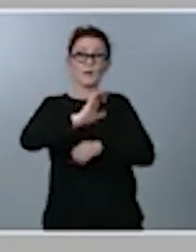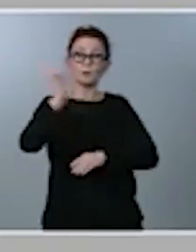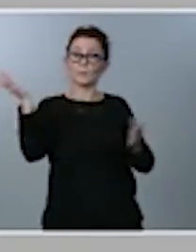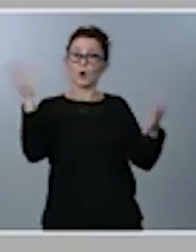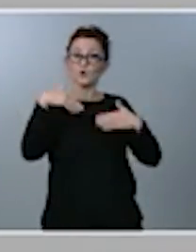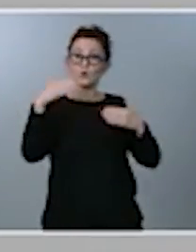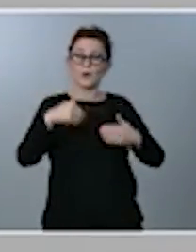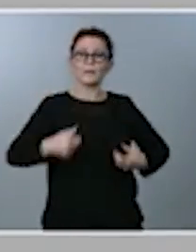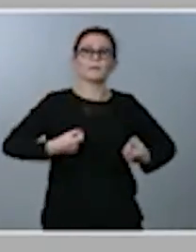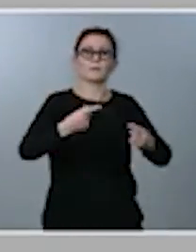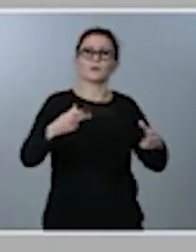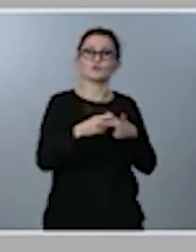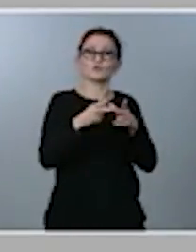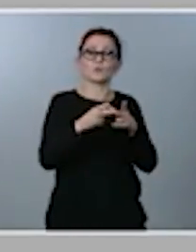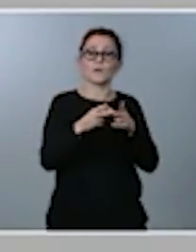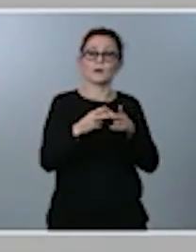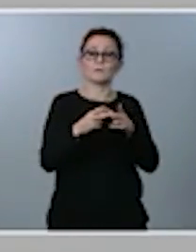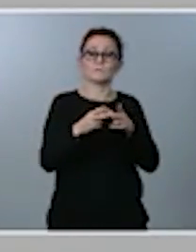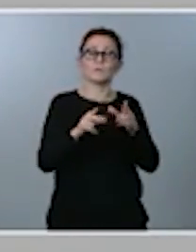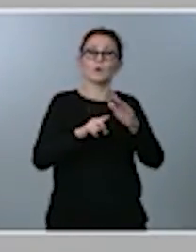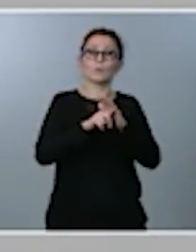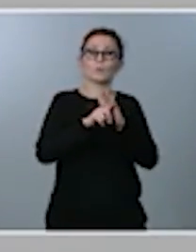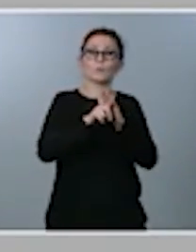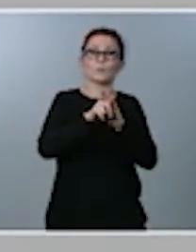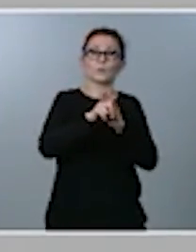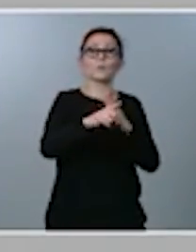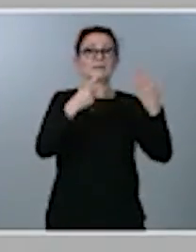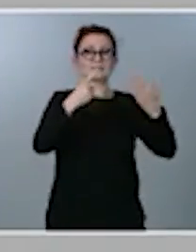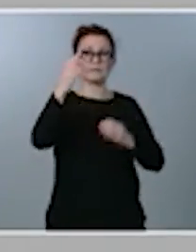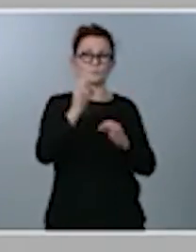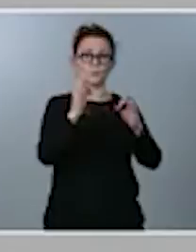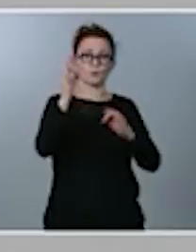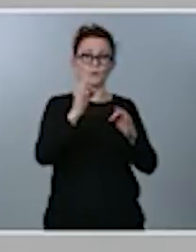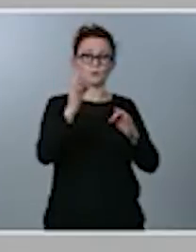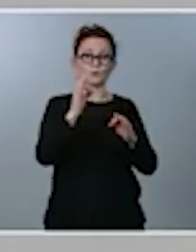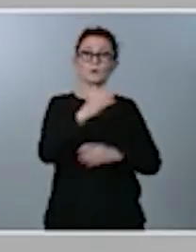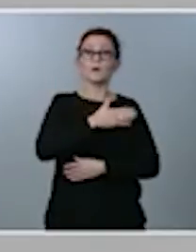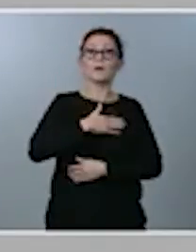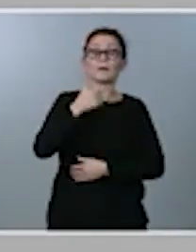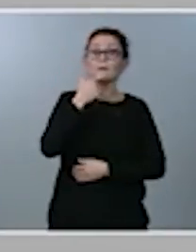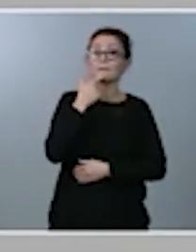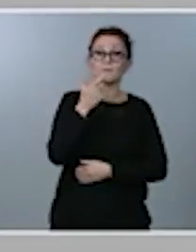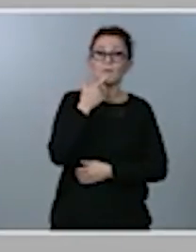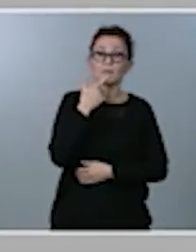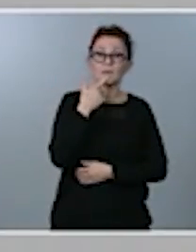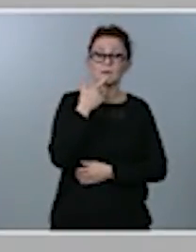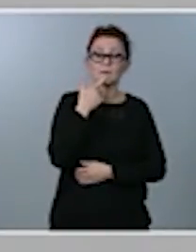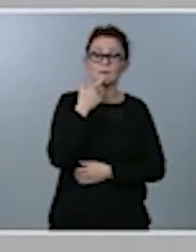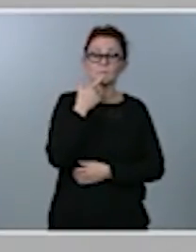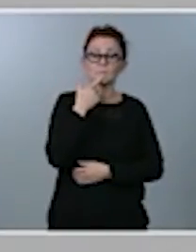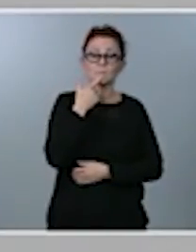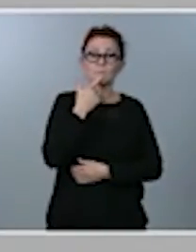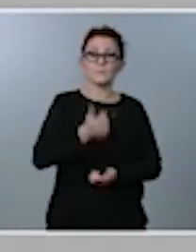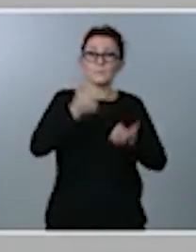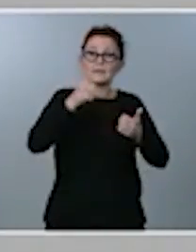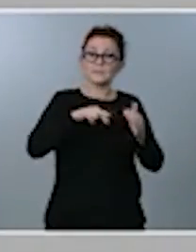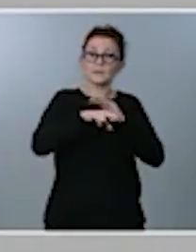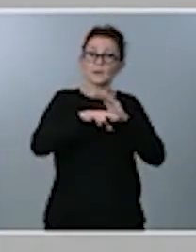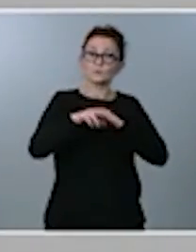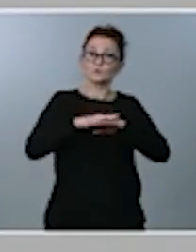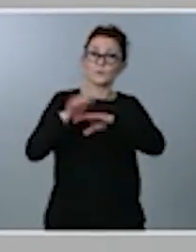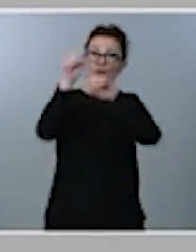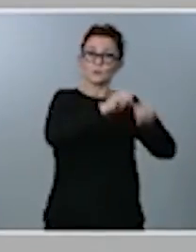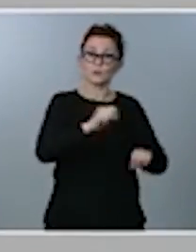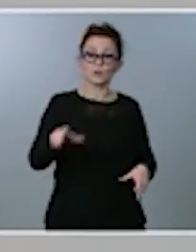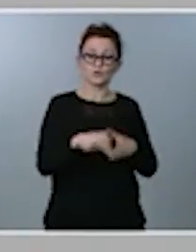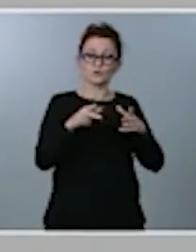crecería a un ritmo del 6%. O, dicho de otra forma, no dedicamos más recursos a la protección social por el simple